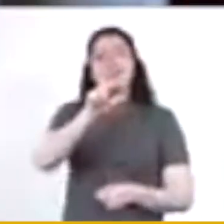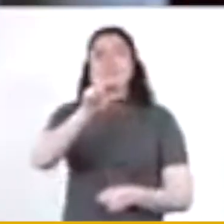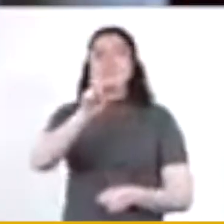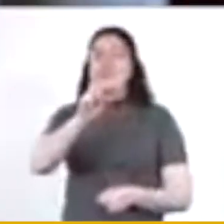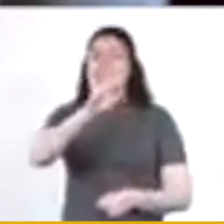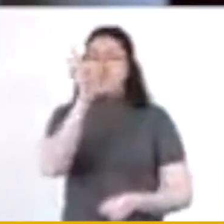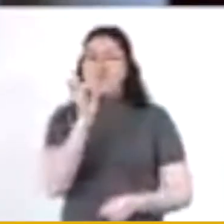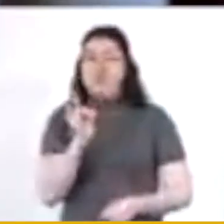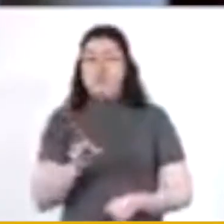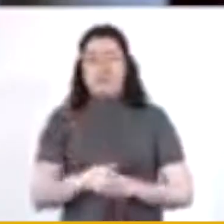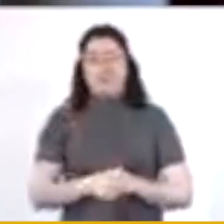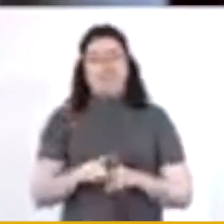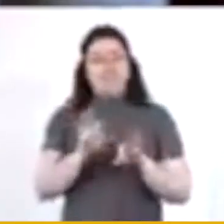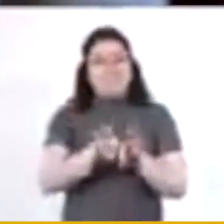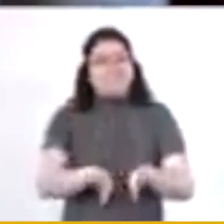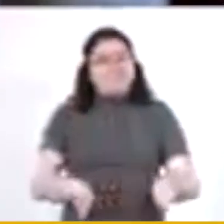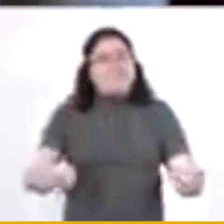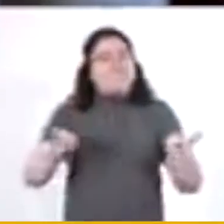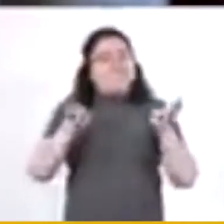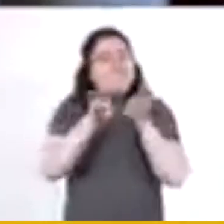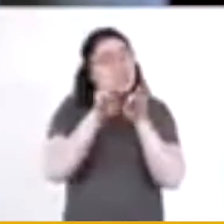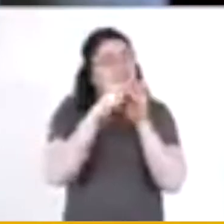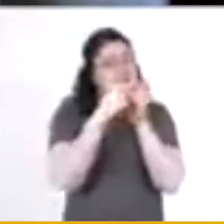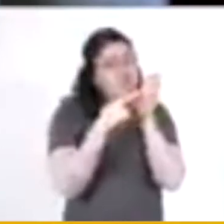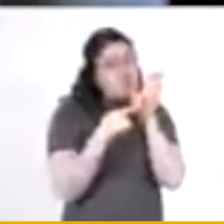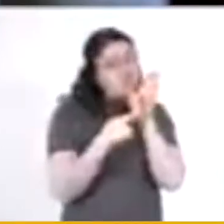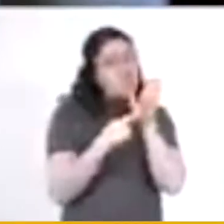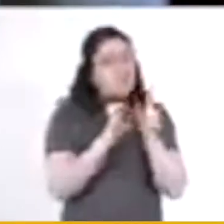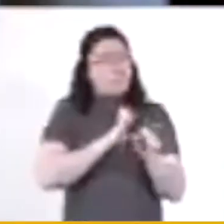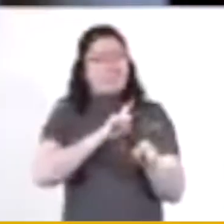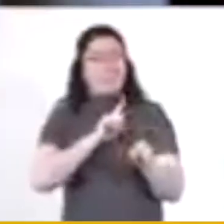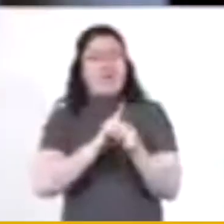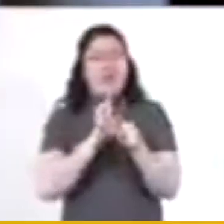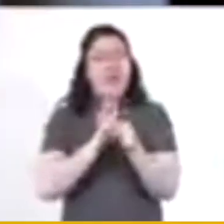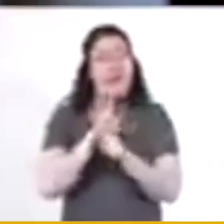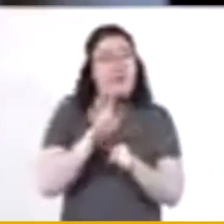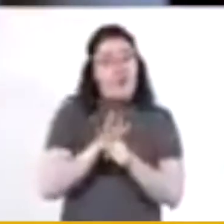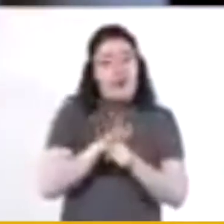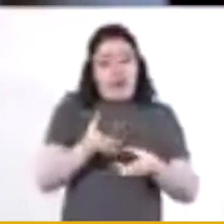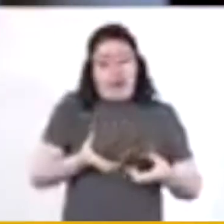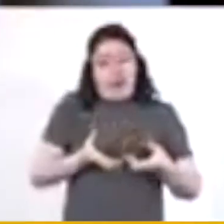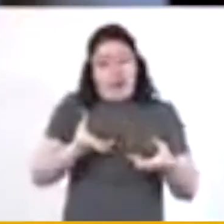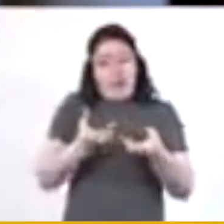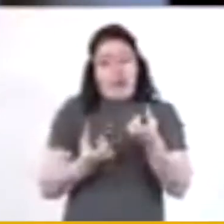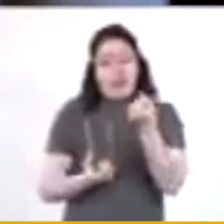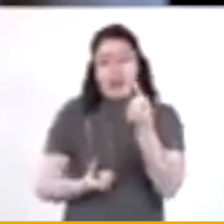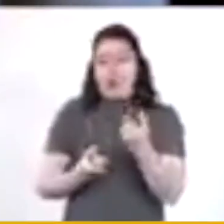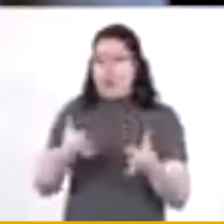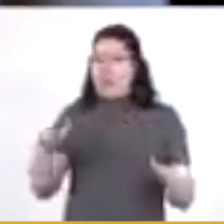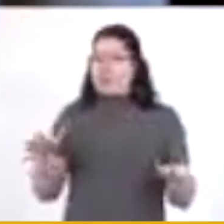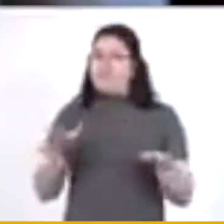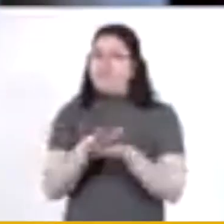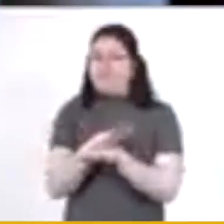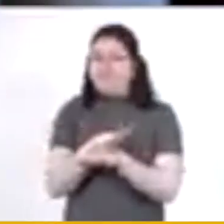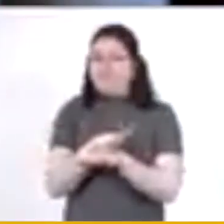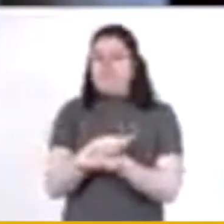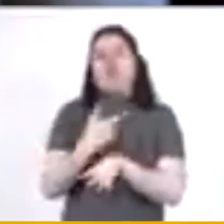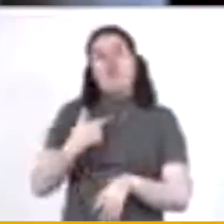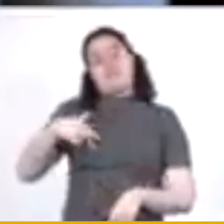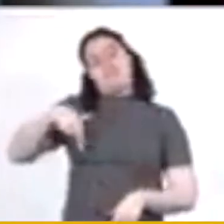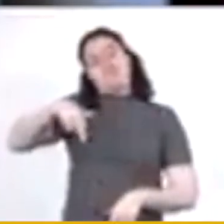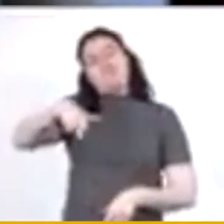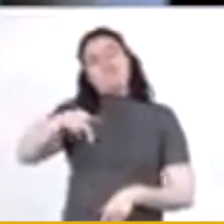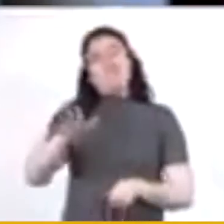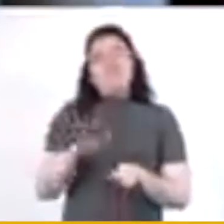y con un protocolo muy especial para el centro histórico, donde varias calles se harán peatonales para